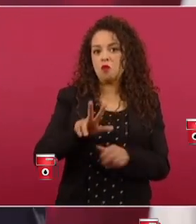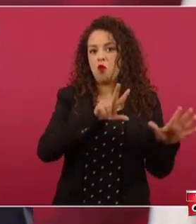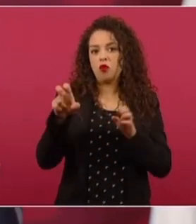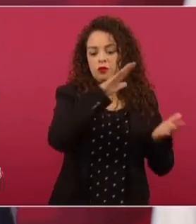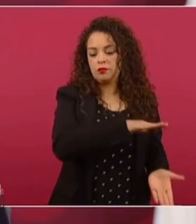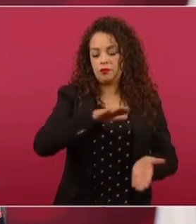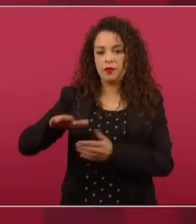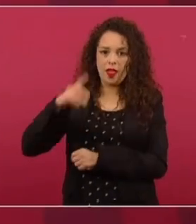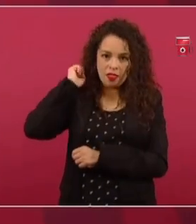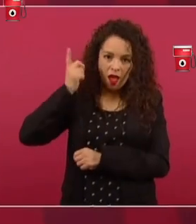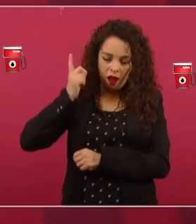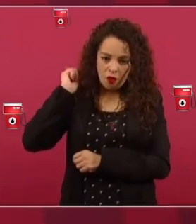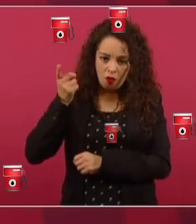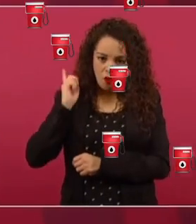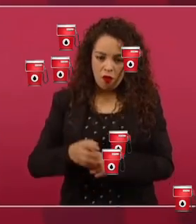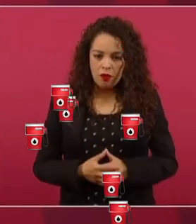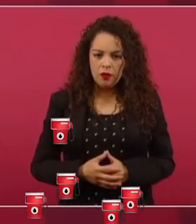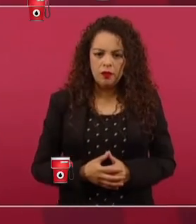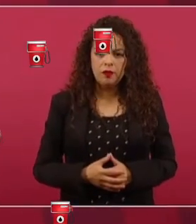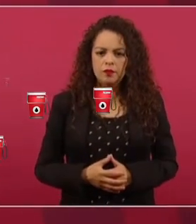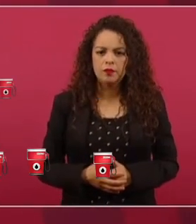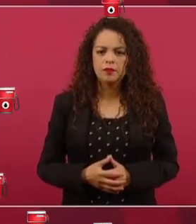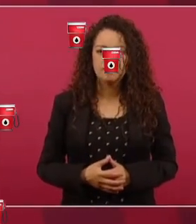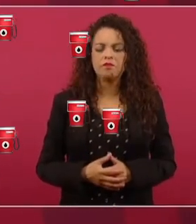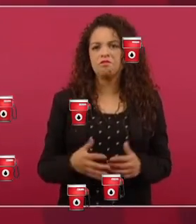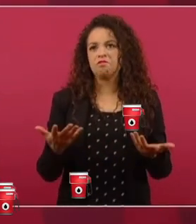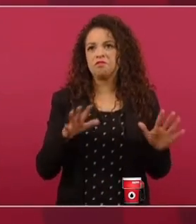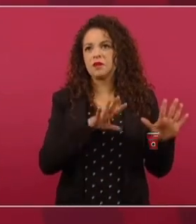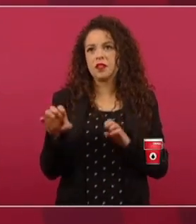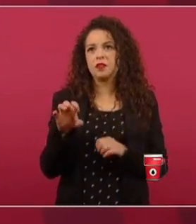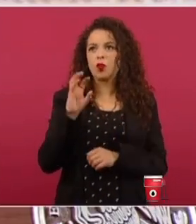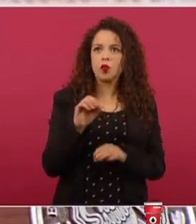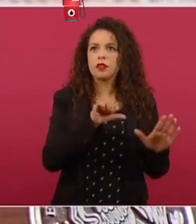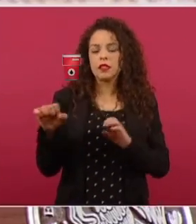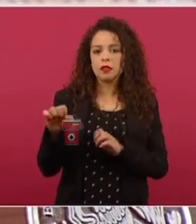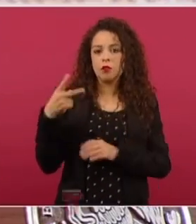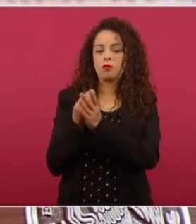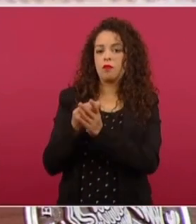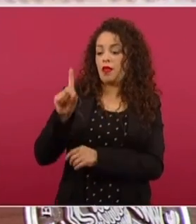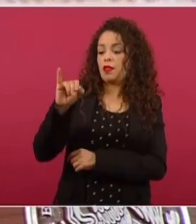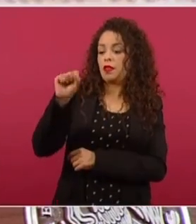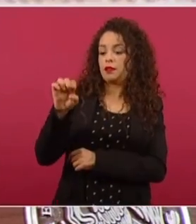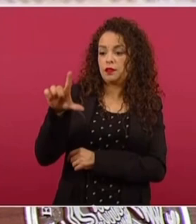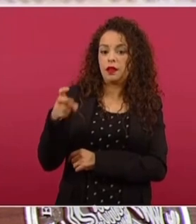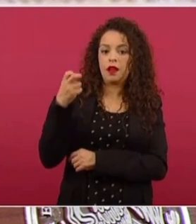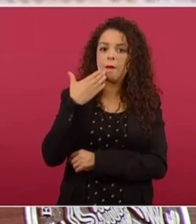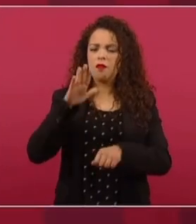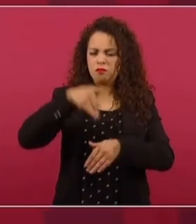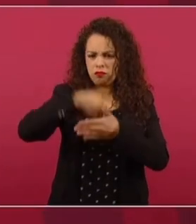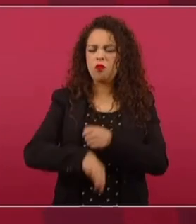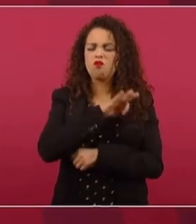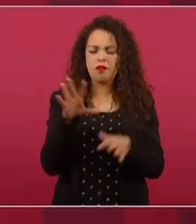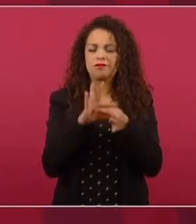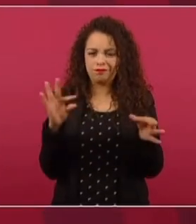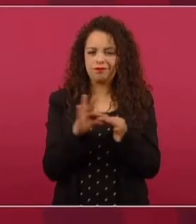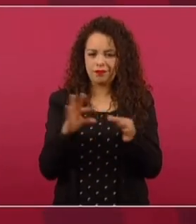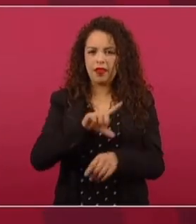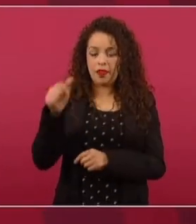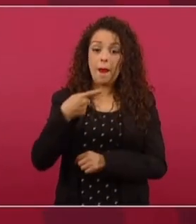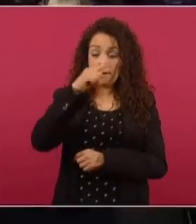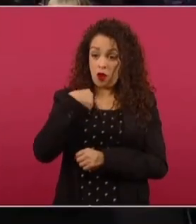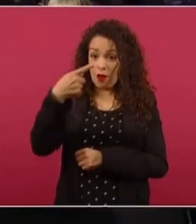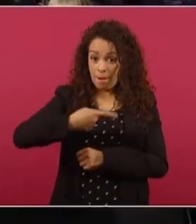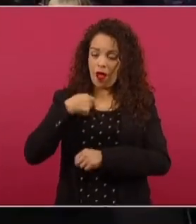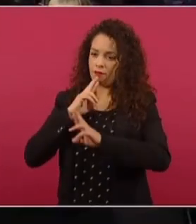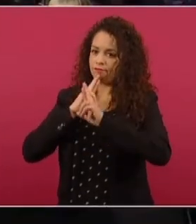gasolina y como 500, 600 de diésel. Eso es lo que nos va a permitir la autosuficiencia. La respuesta es que sí,